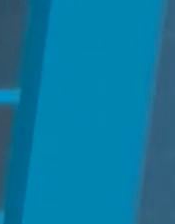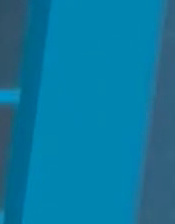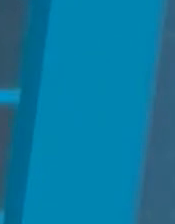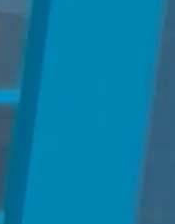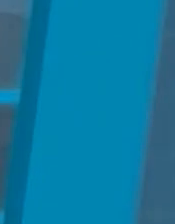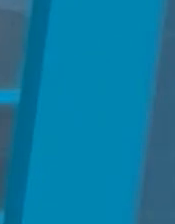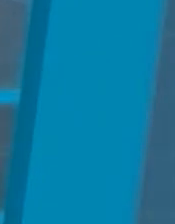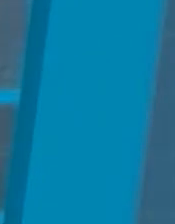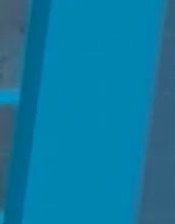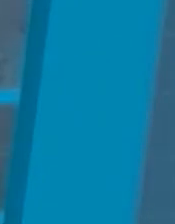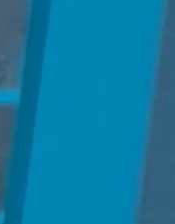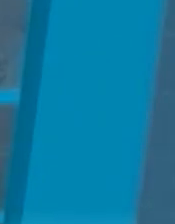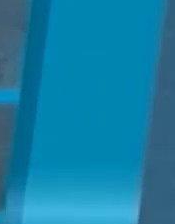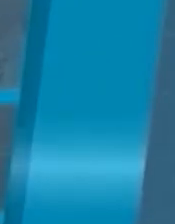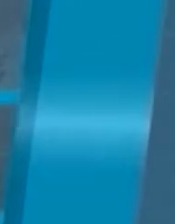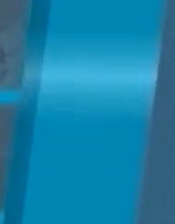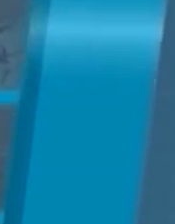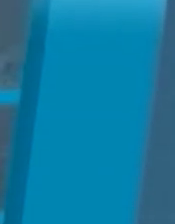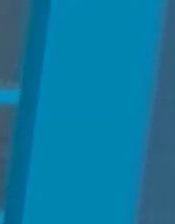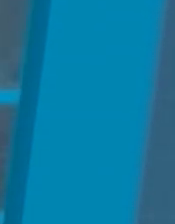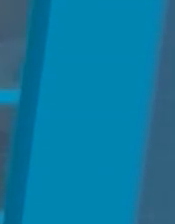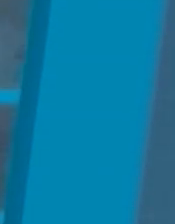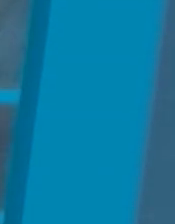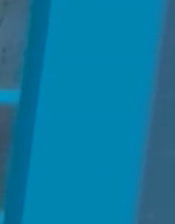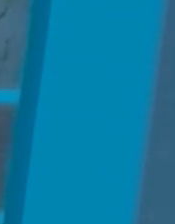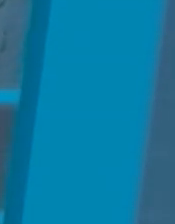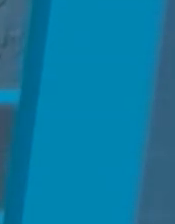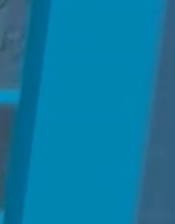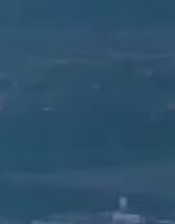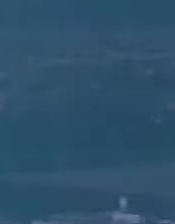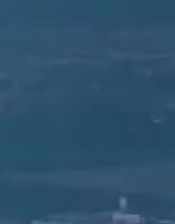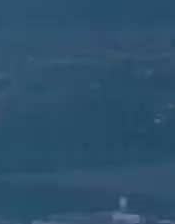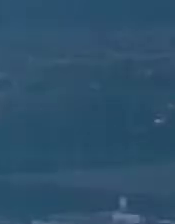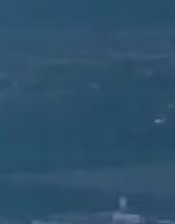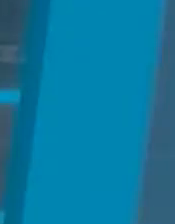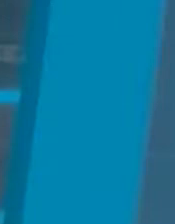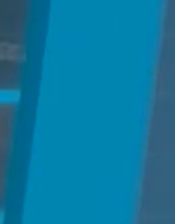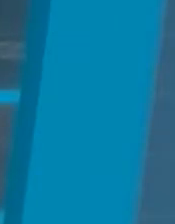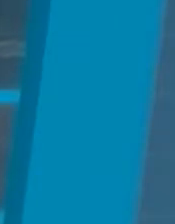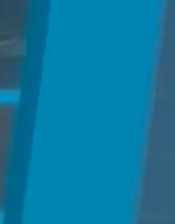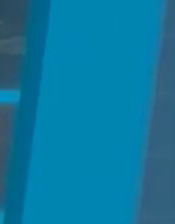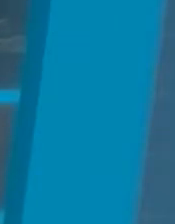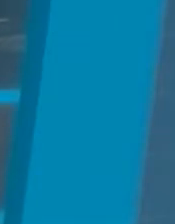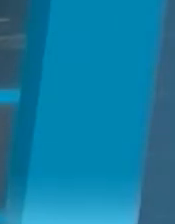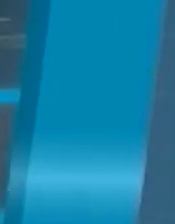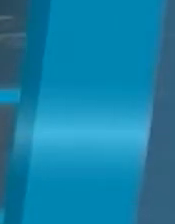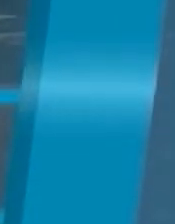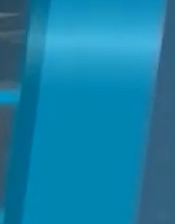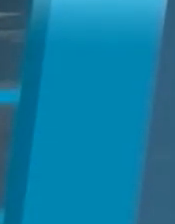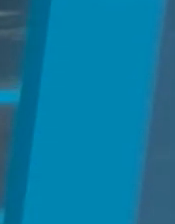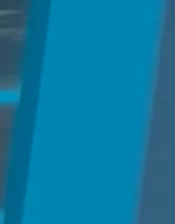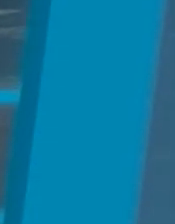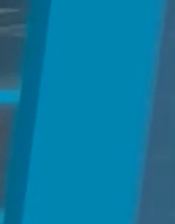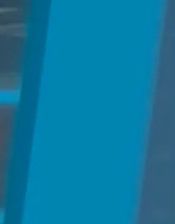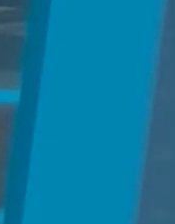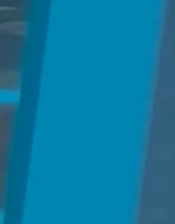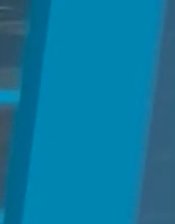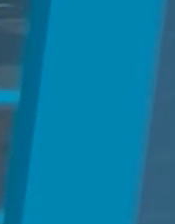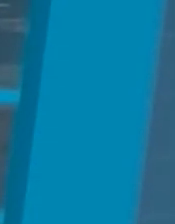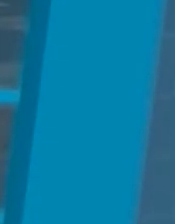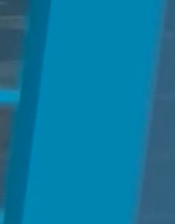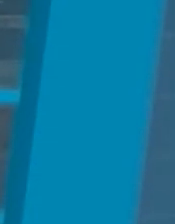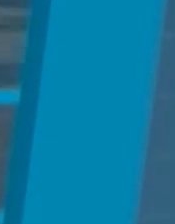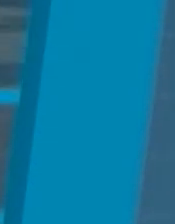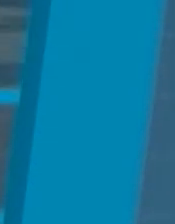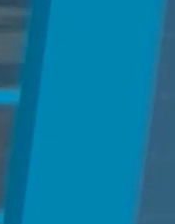incidencia de COVID-19 el grupo de adolescentes. Sin condiciones para el regreso presencial